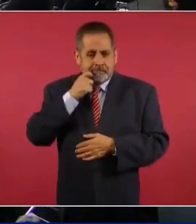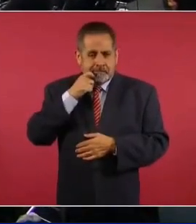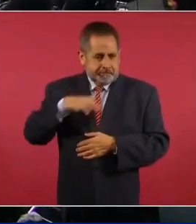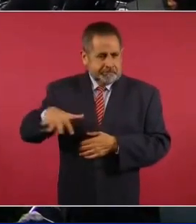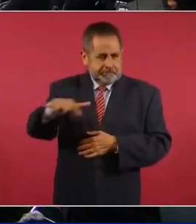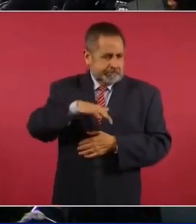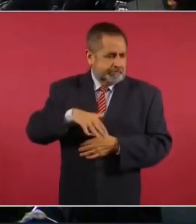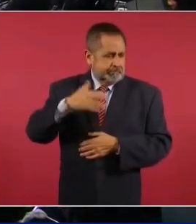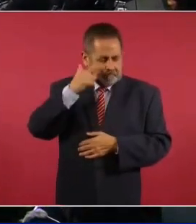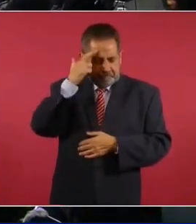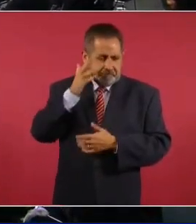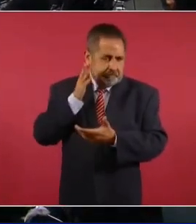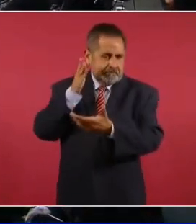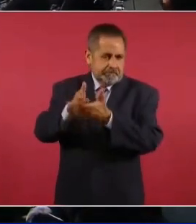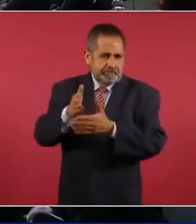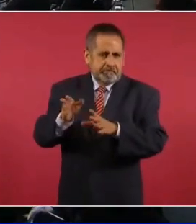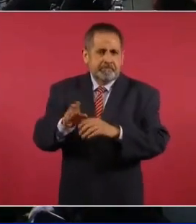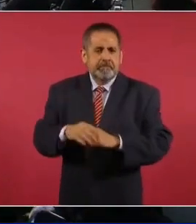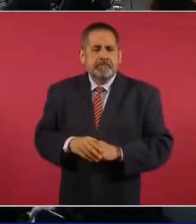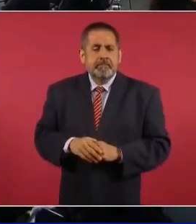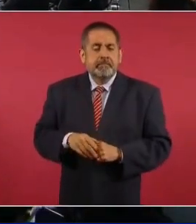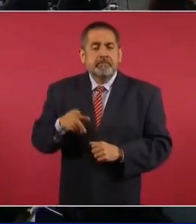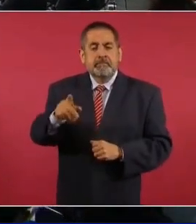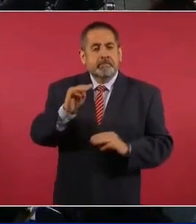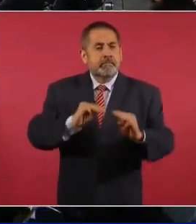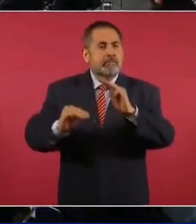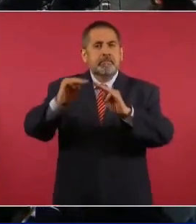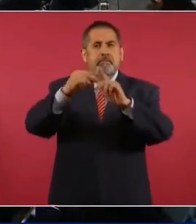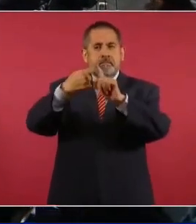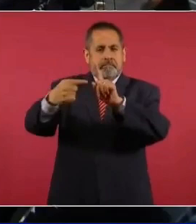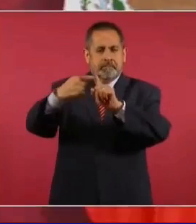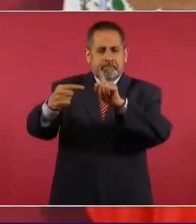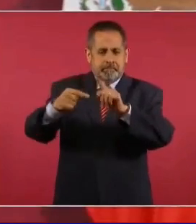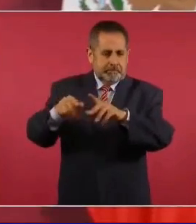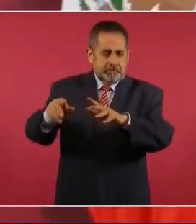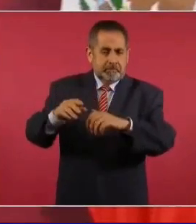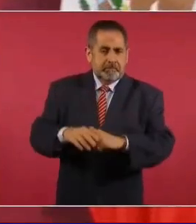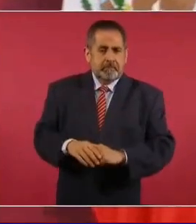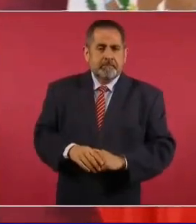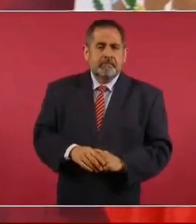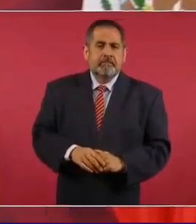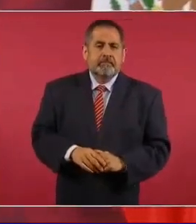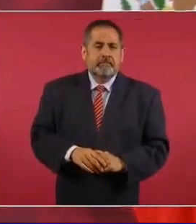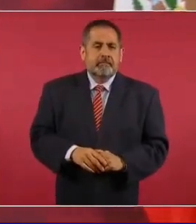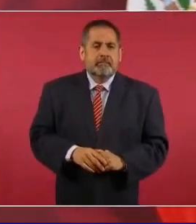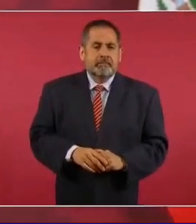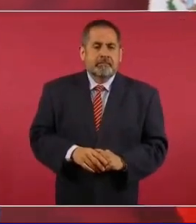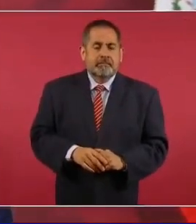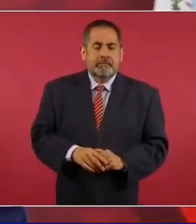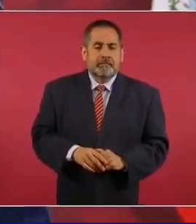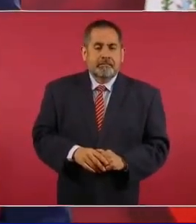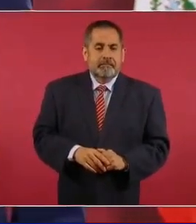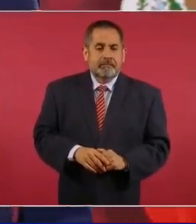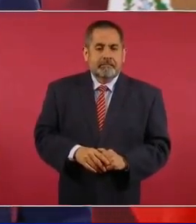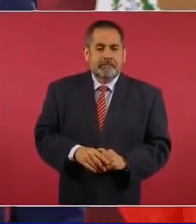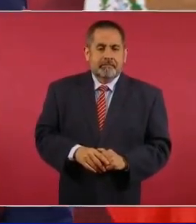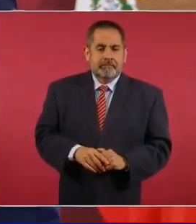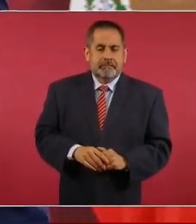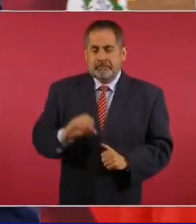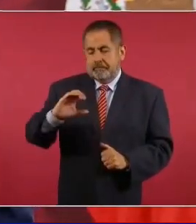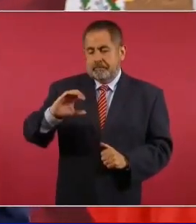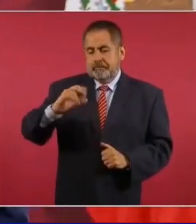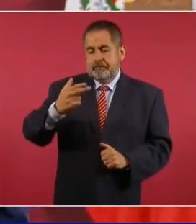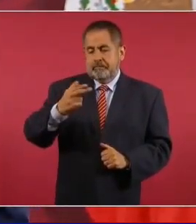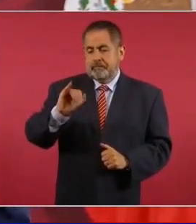en la montaña media, Chilapa,